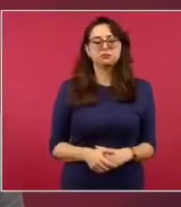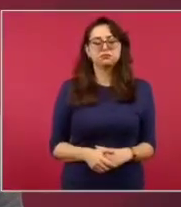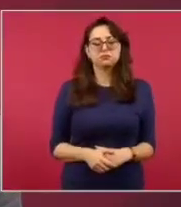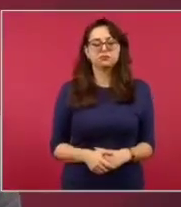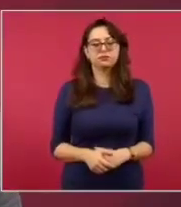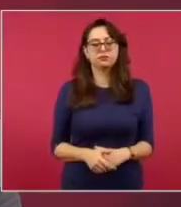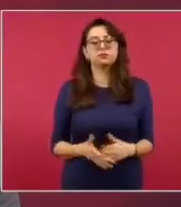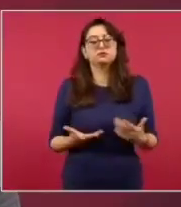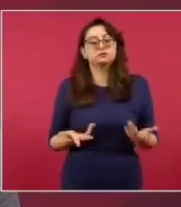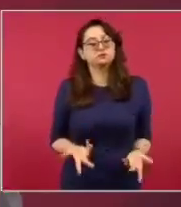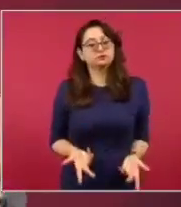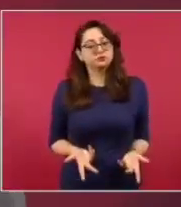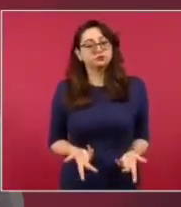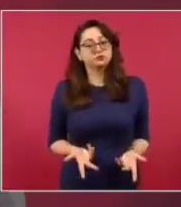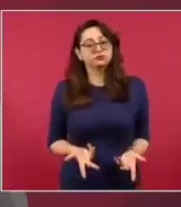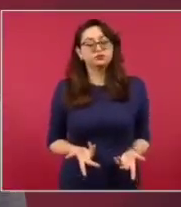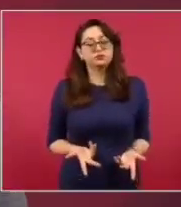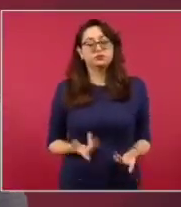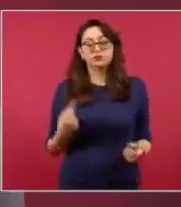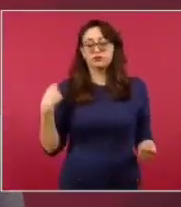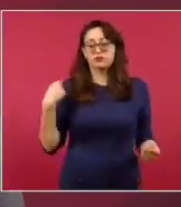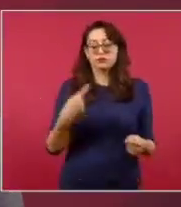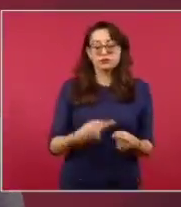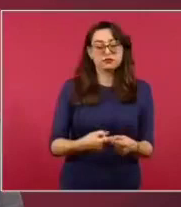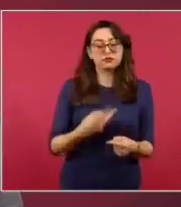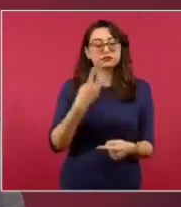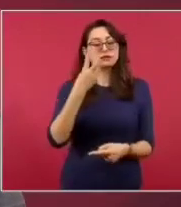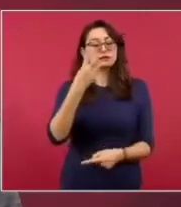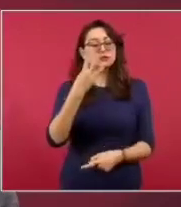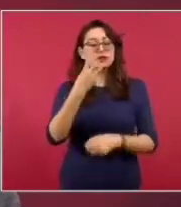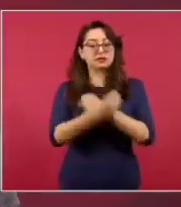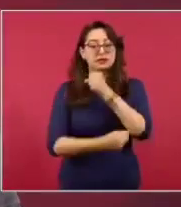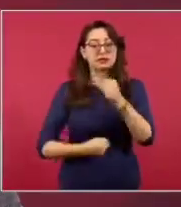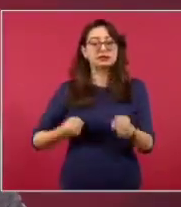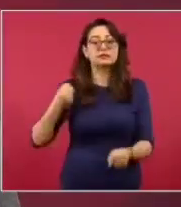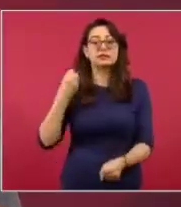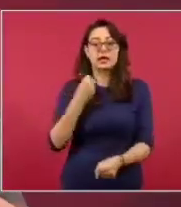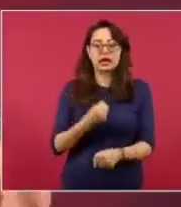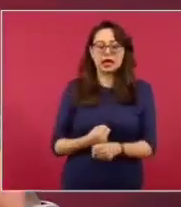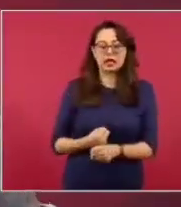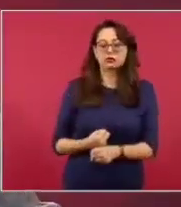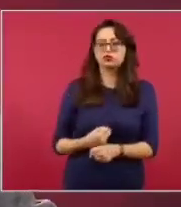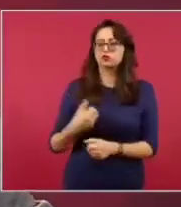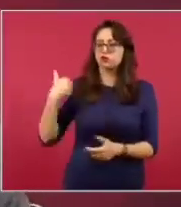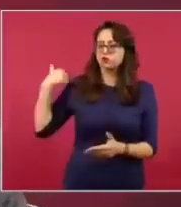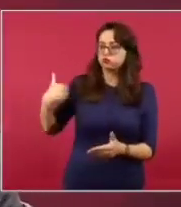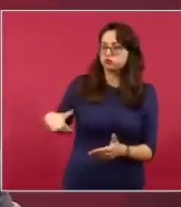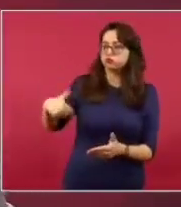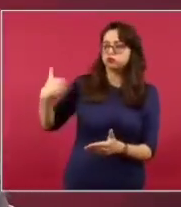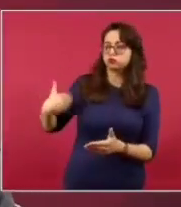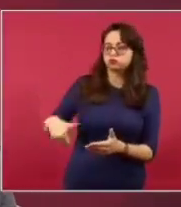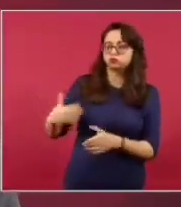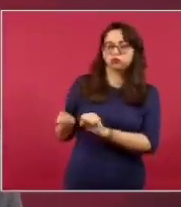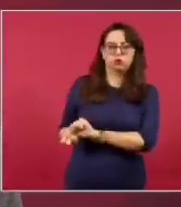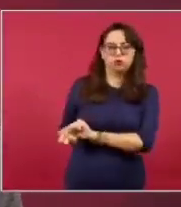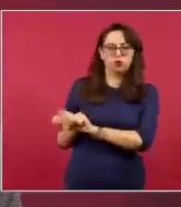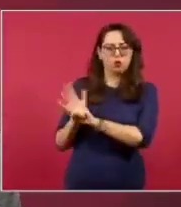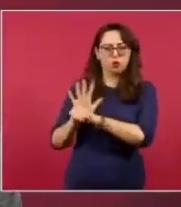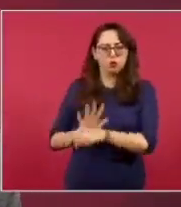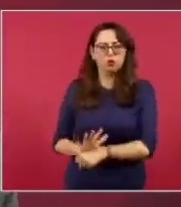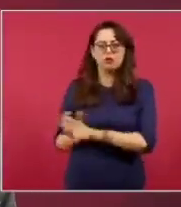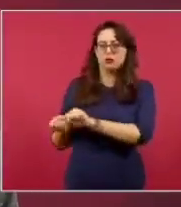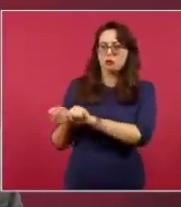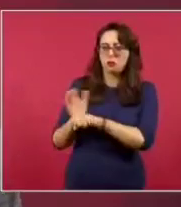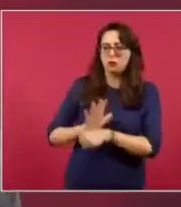comportamiento de este virus al cabo de tres años de su actividad, durante la cual tomó varios caminos de